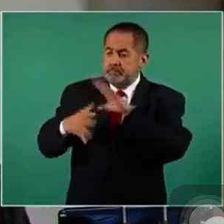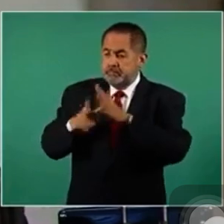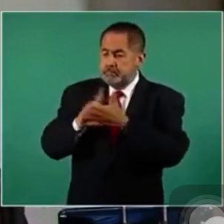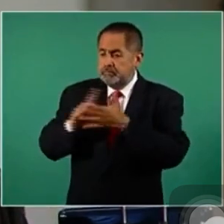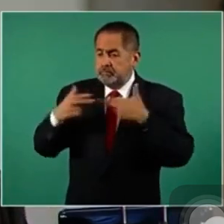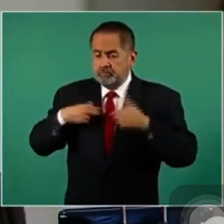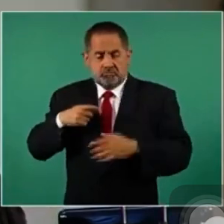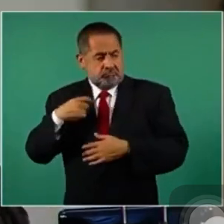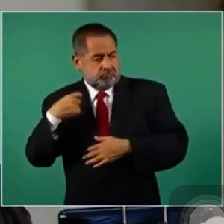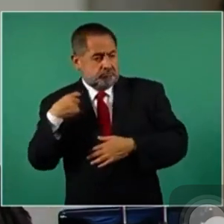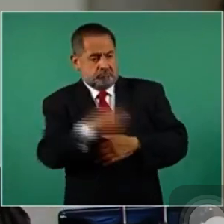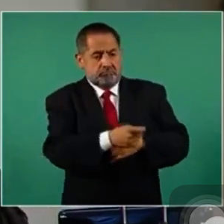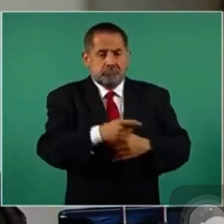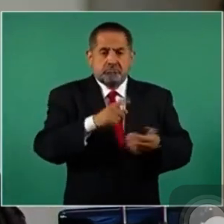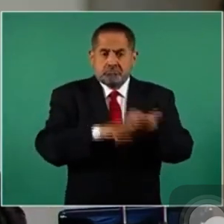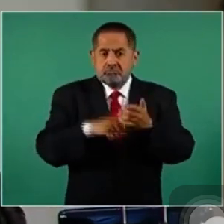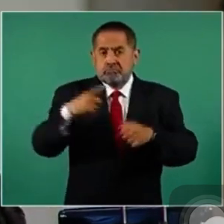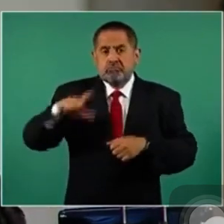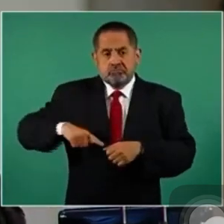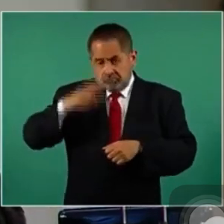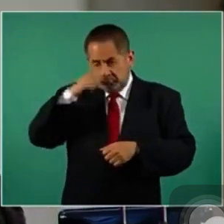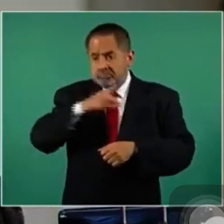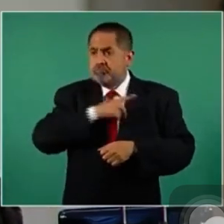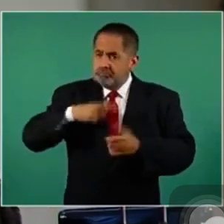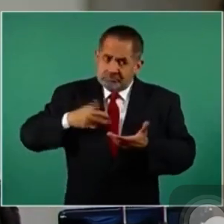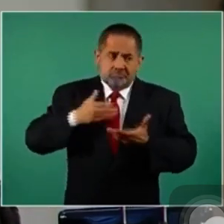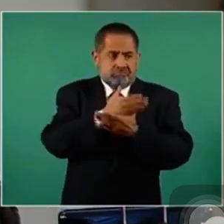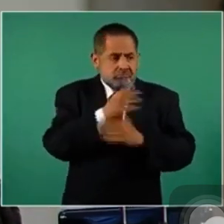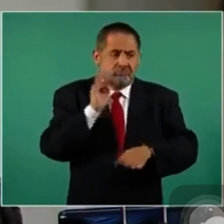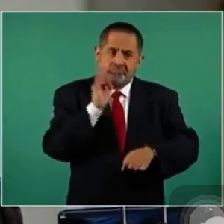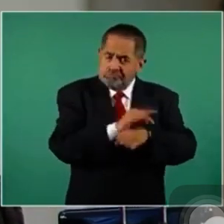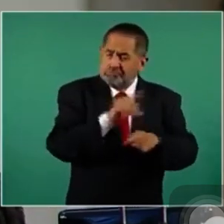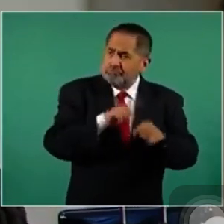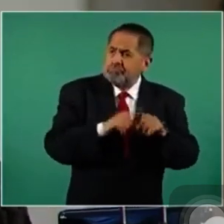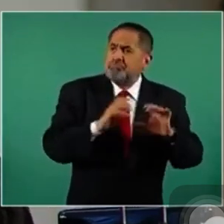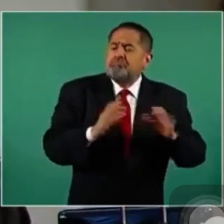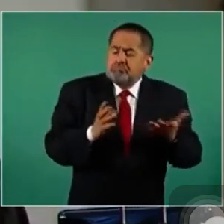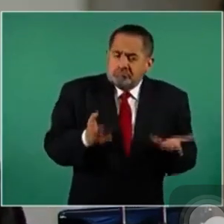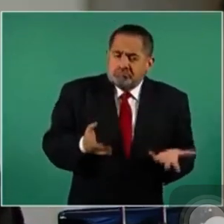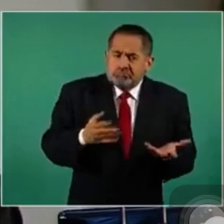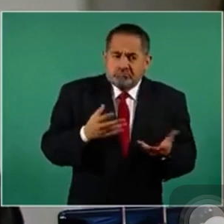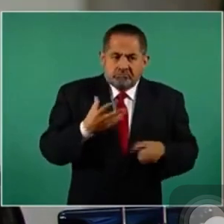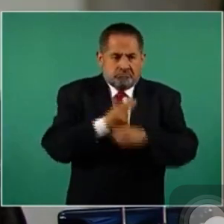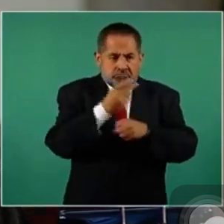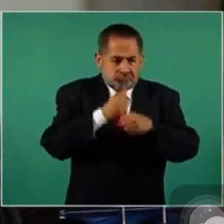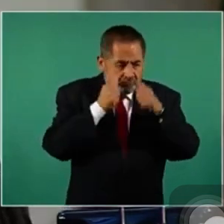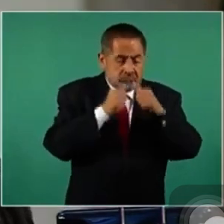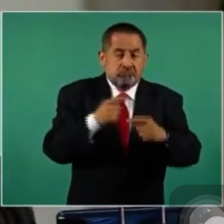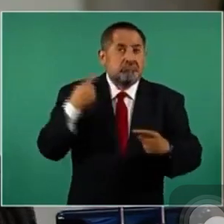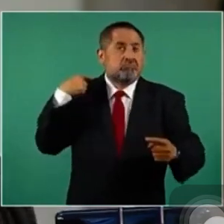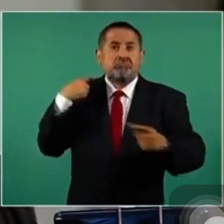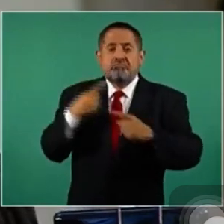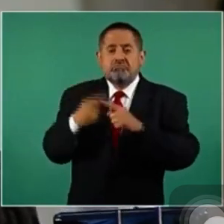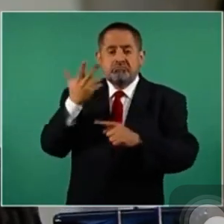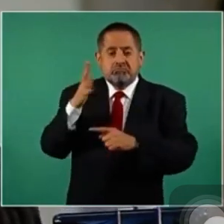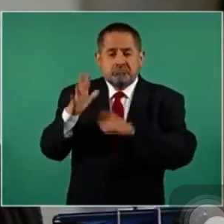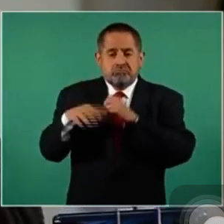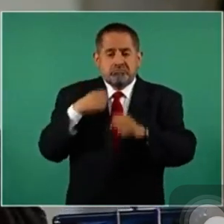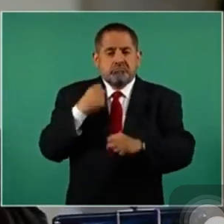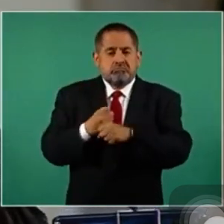Derechos Humanos al Estado mexicano para que se intervengan en virtud de que en 10 años más o menos